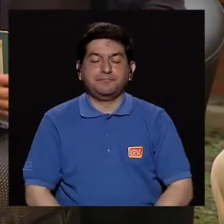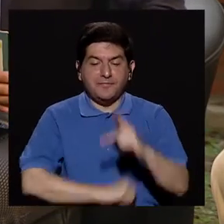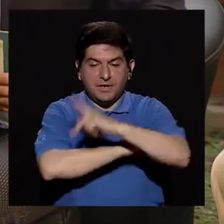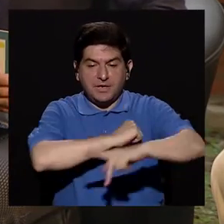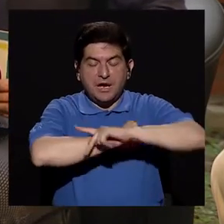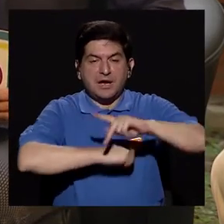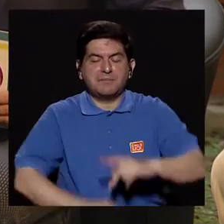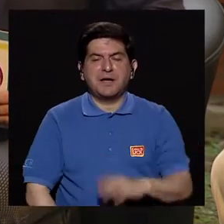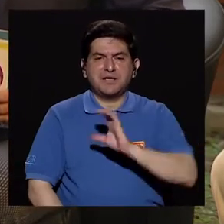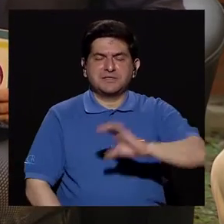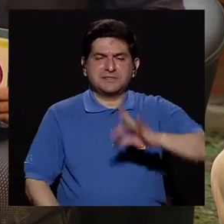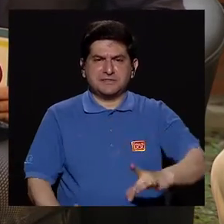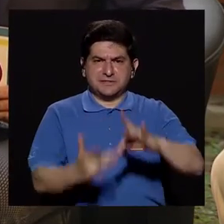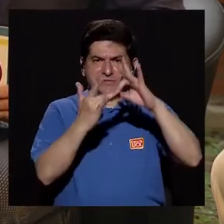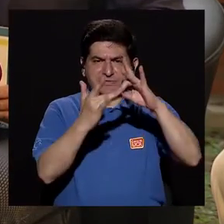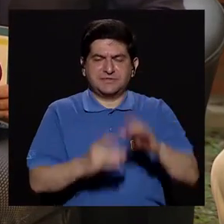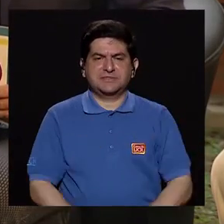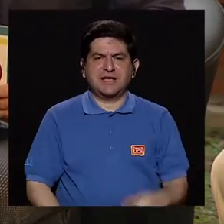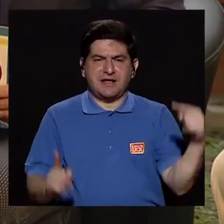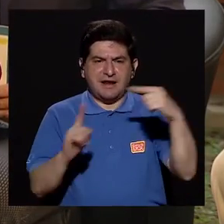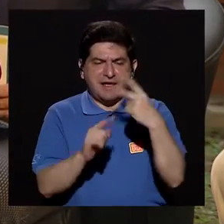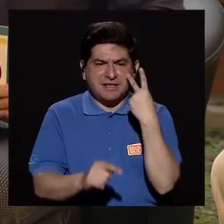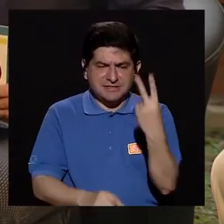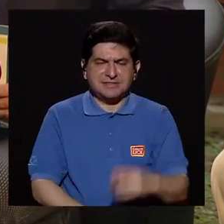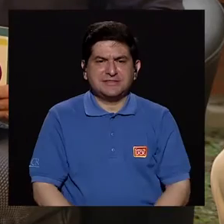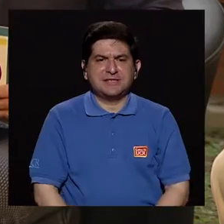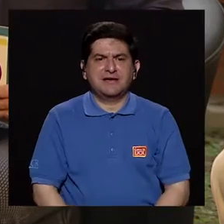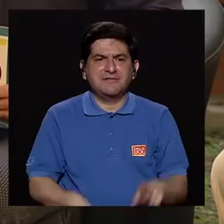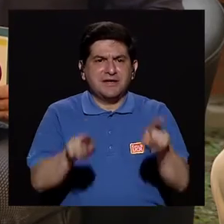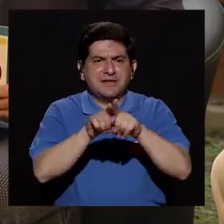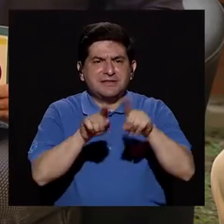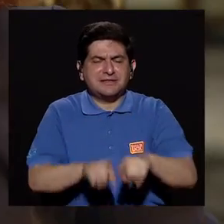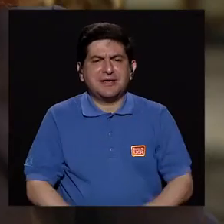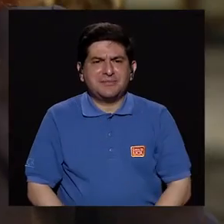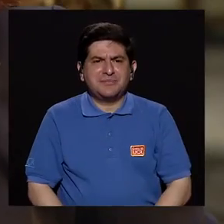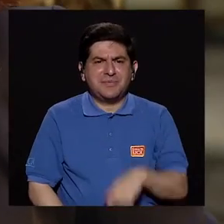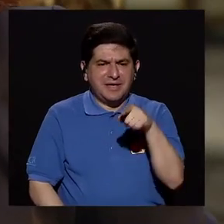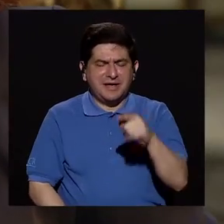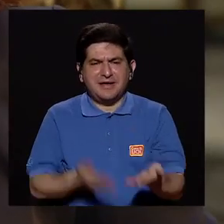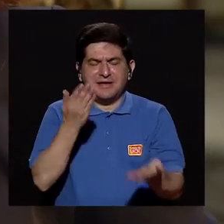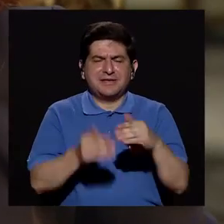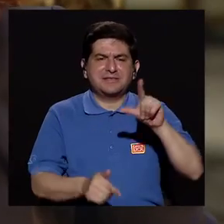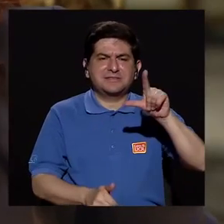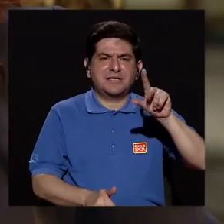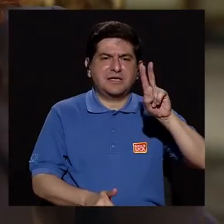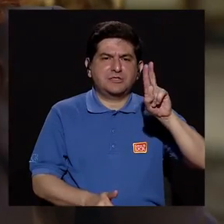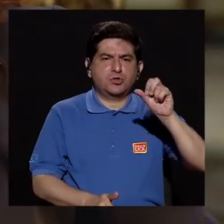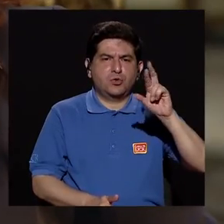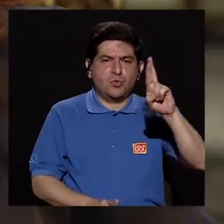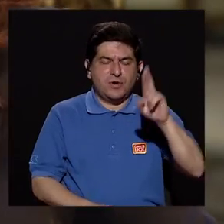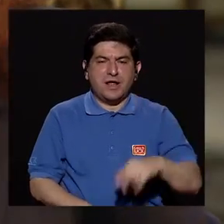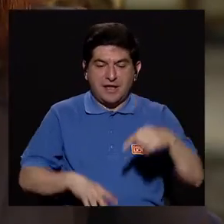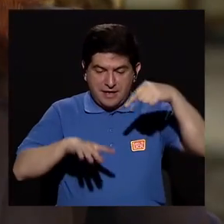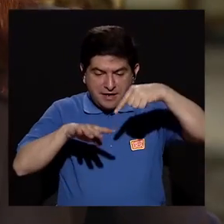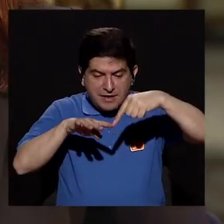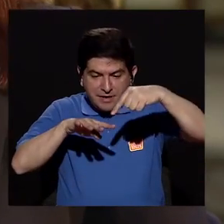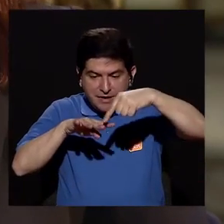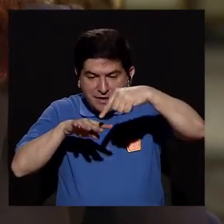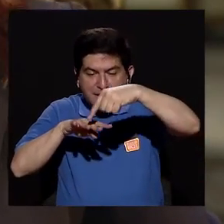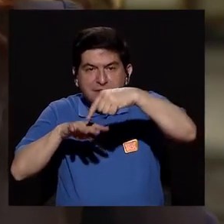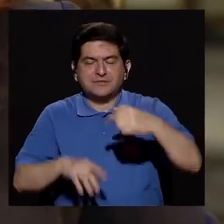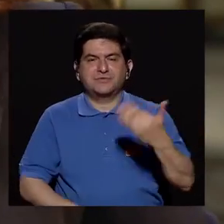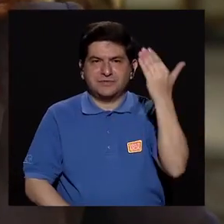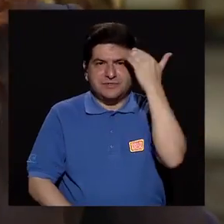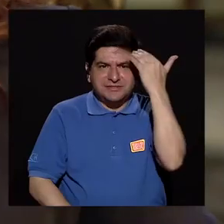nuestro país es muy particular, ¿verdad?, hasta se han visto lunares en las uñas y a mí me llama mucho eso la atención porque si bien sabemos